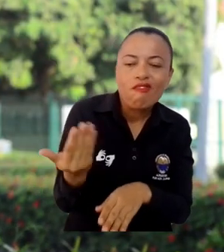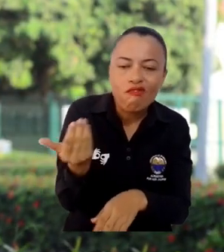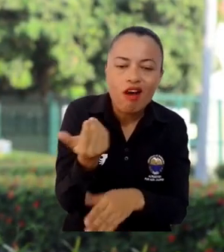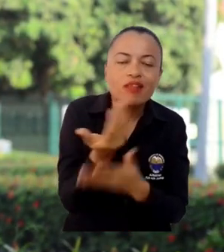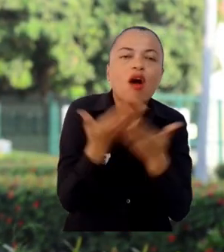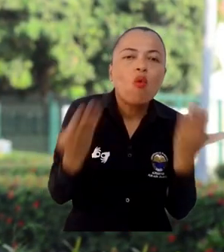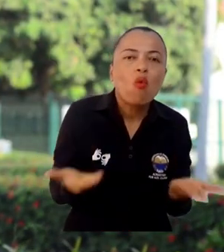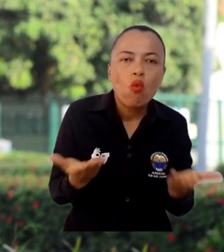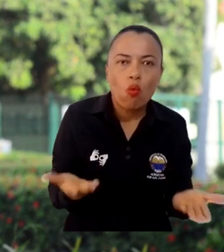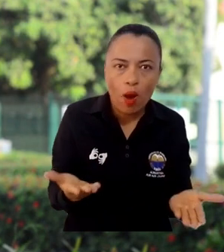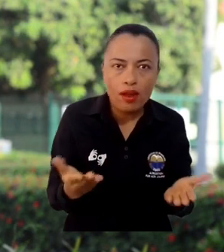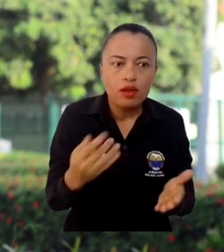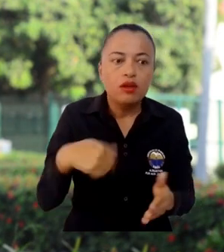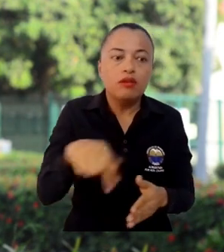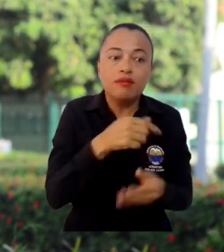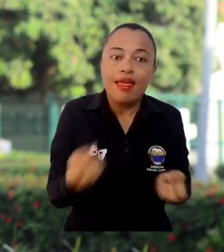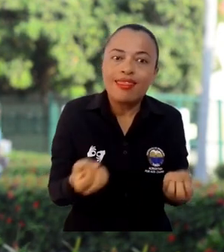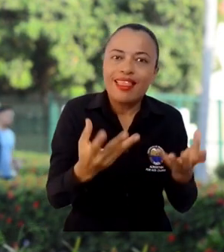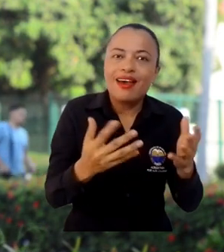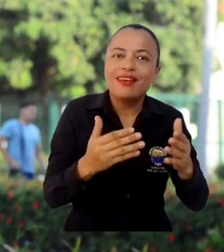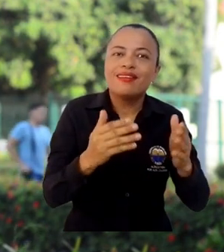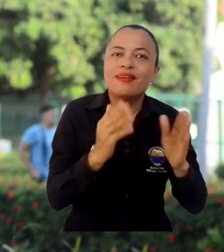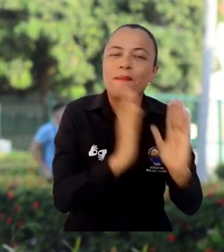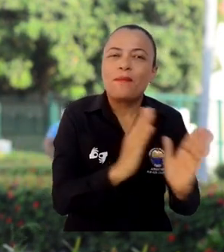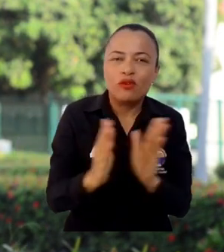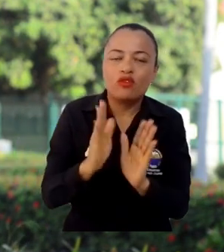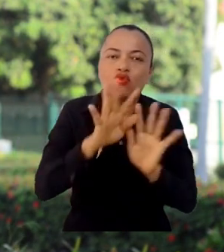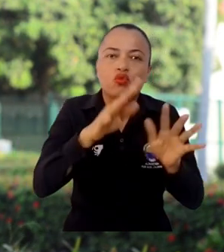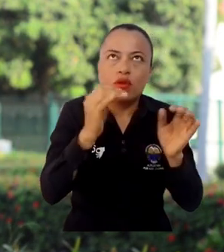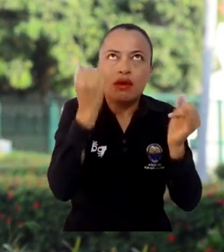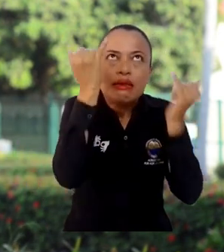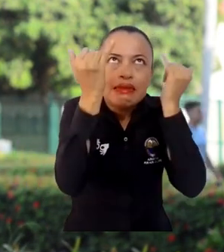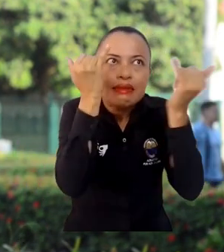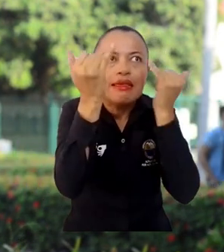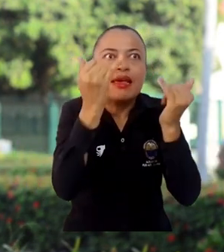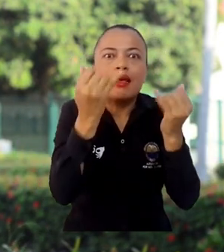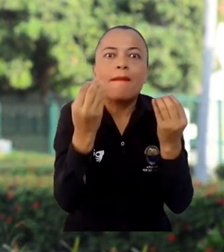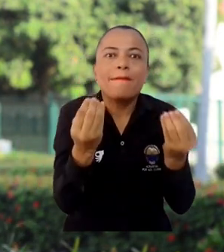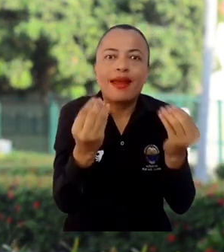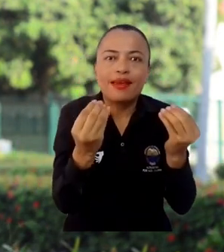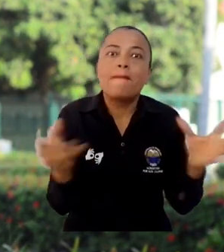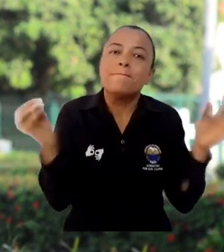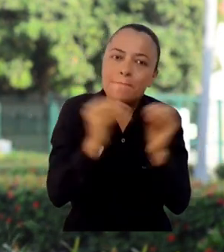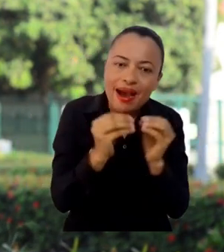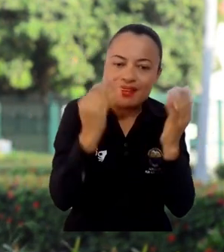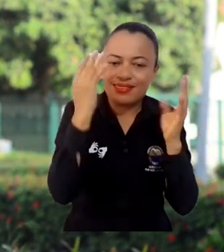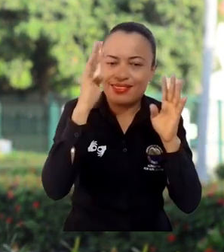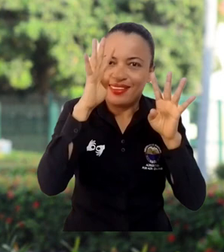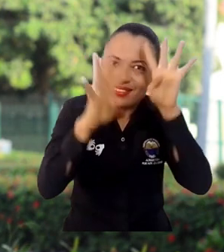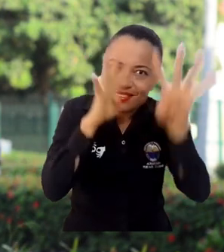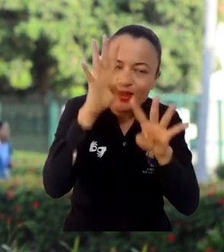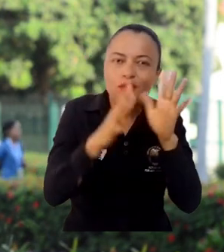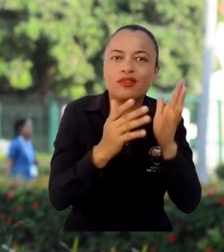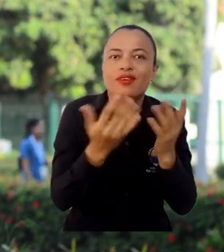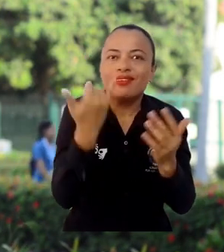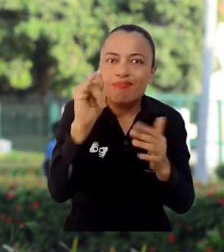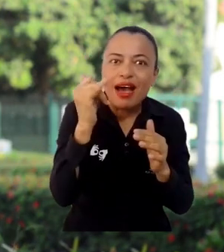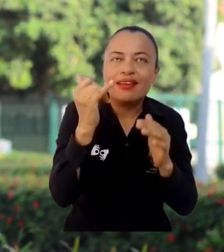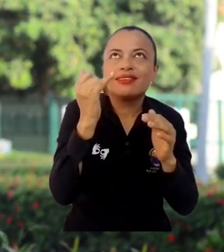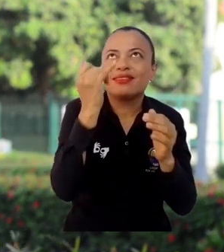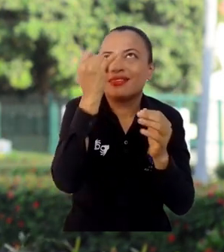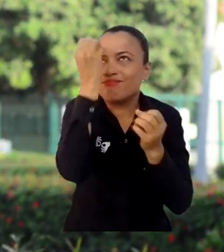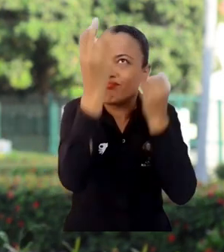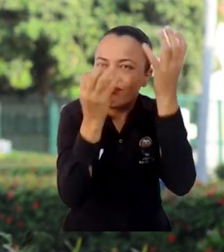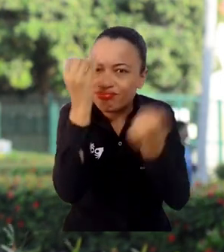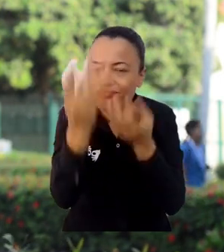Volvimos a crear sesiones de ideación para ver si podíamos darle todavía un paso más adelante de innovación y